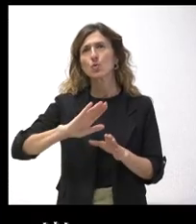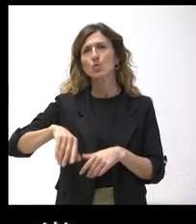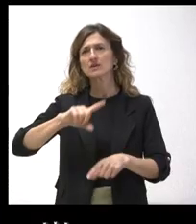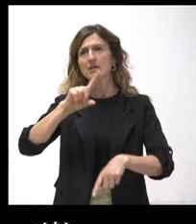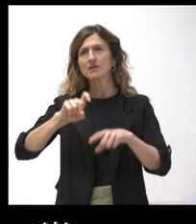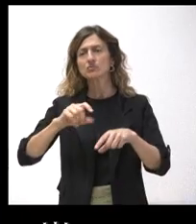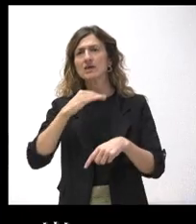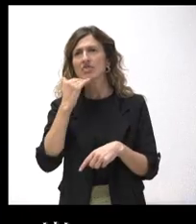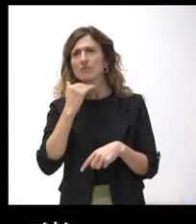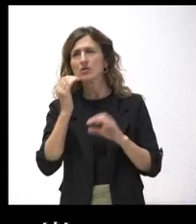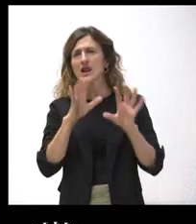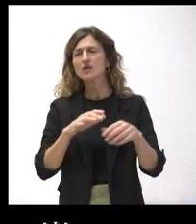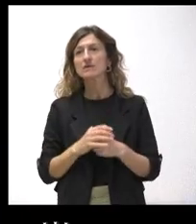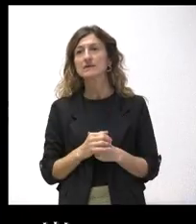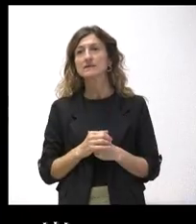de Zamora y León?